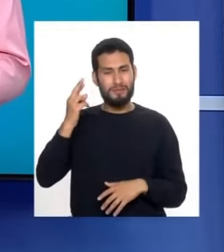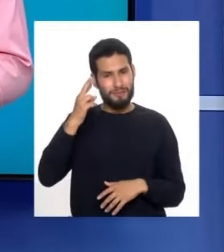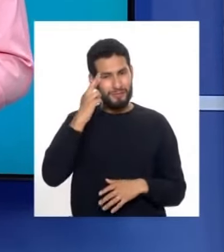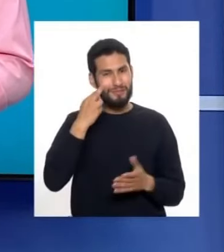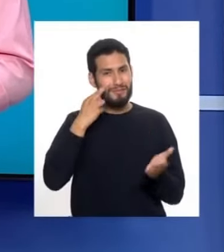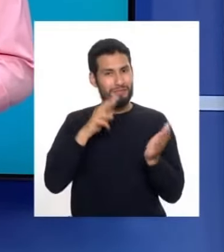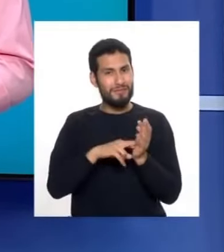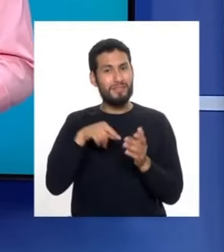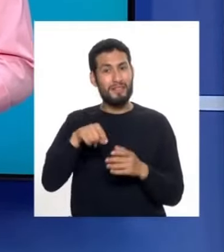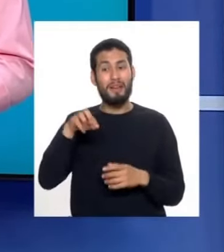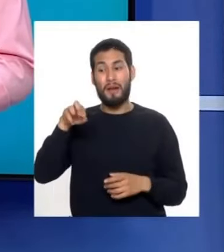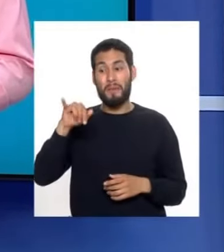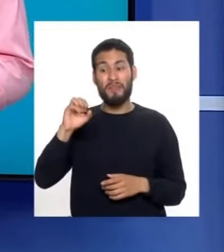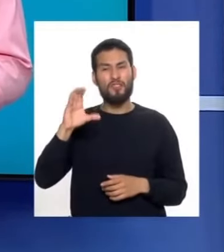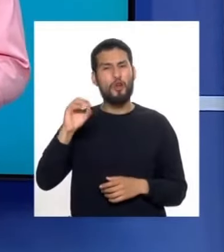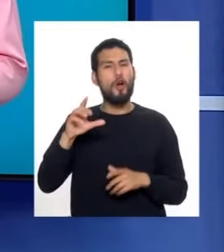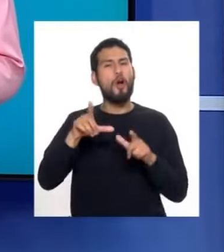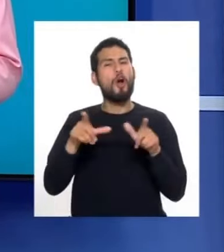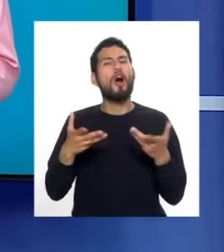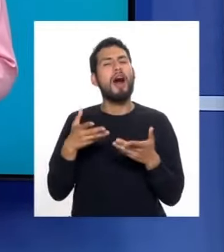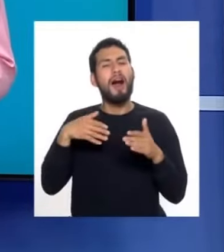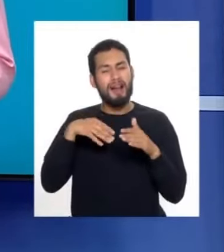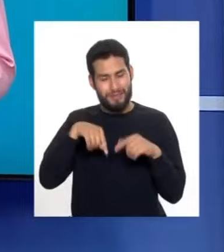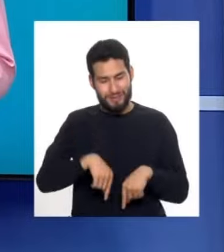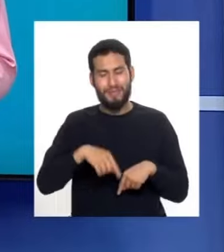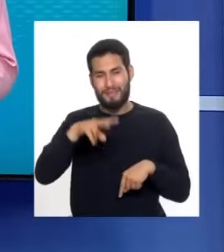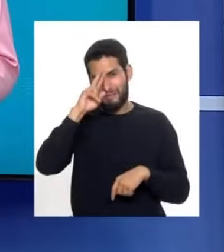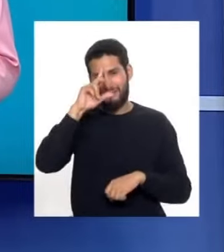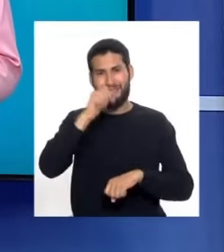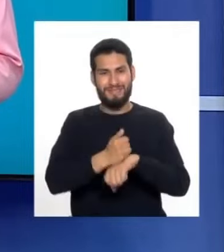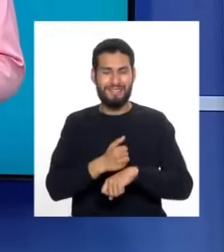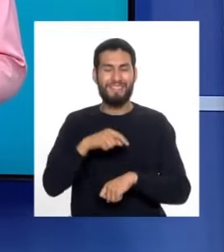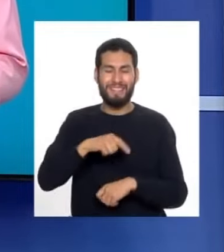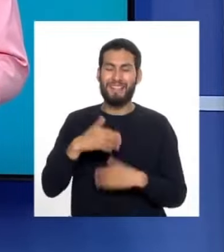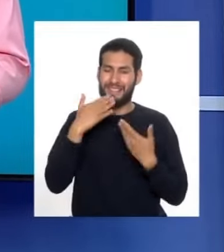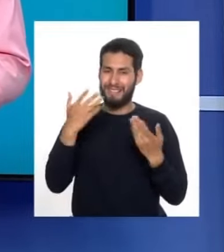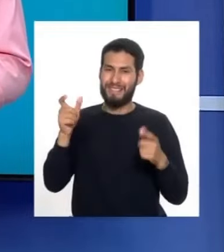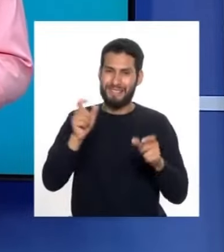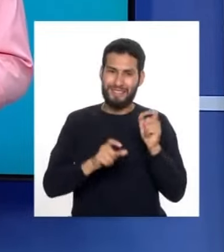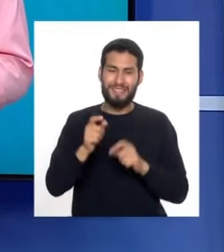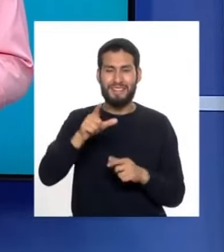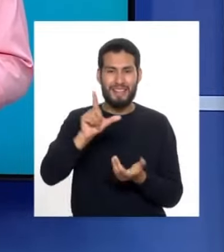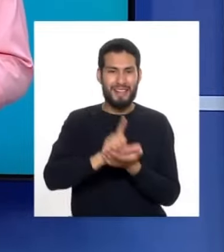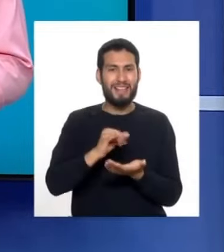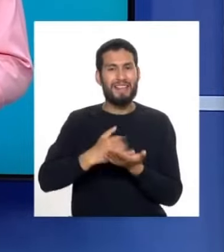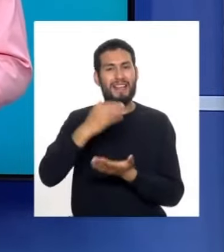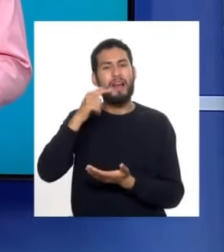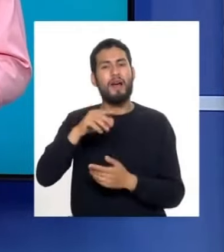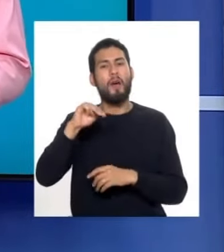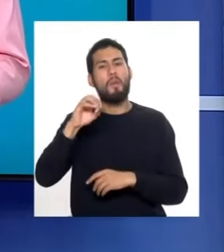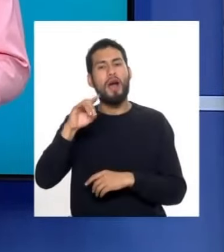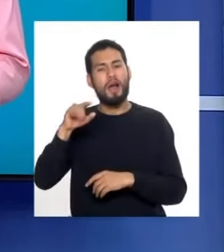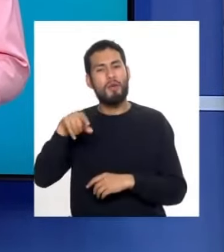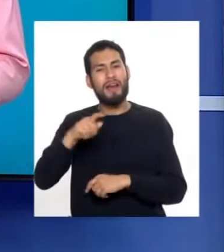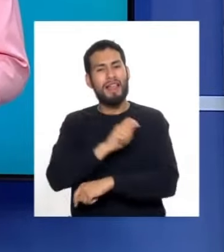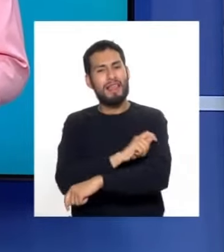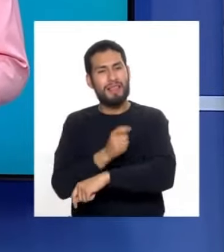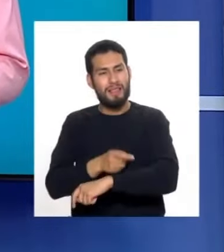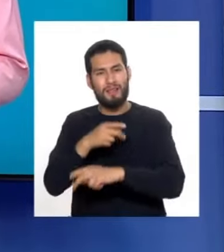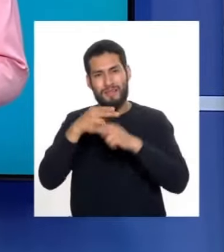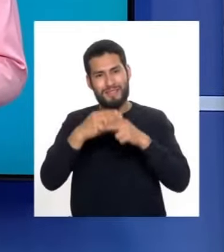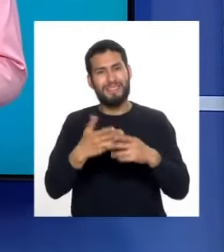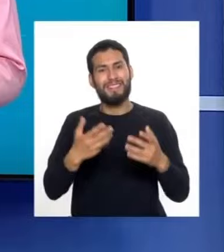reconocemos que la denominación de origen se encuentra en el Perú. Y desde acá, un saludo para todos los productores de Lima, Icarequipa, Moquehu y Tacna, que tienen la